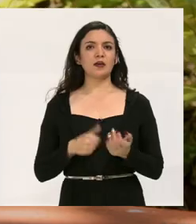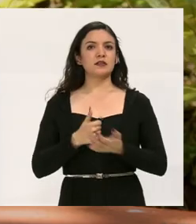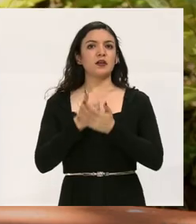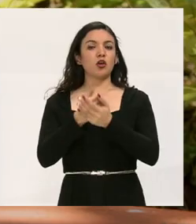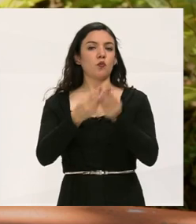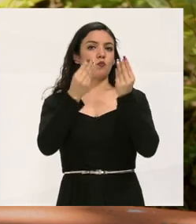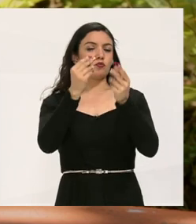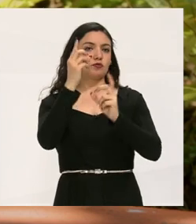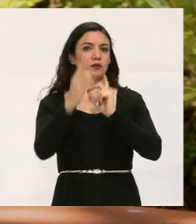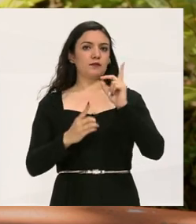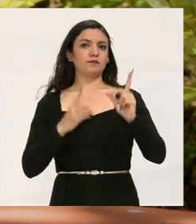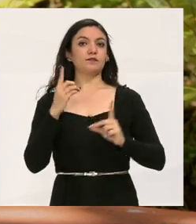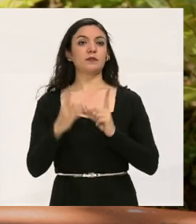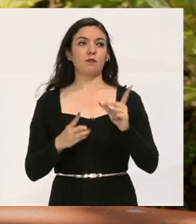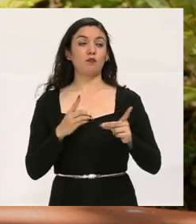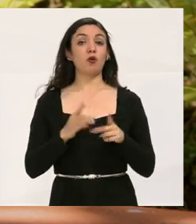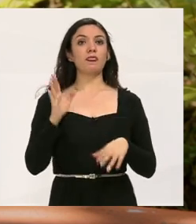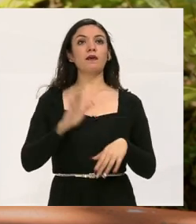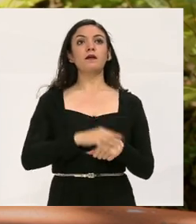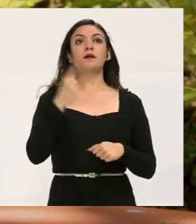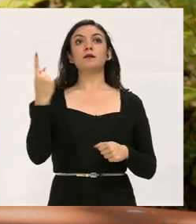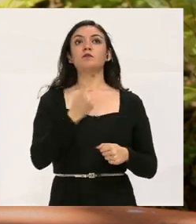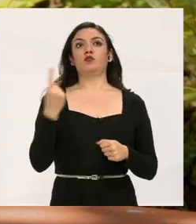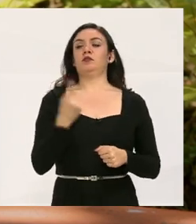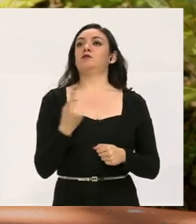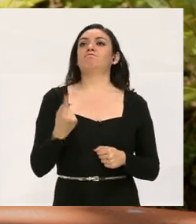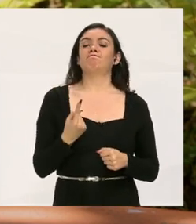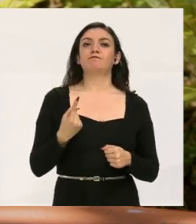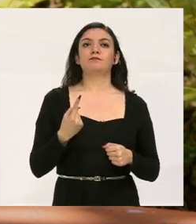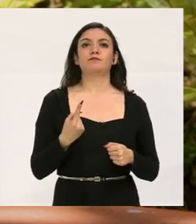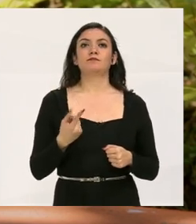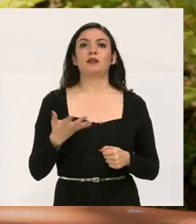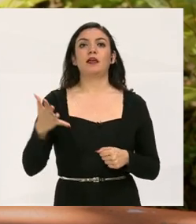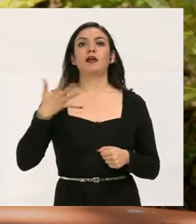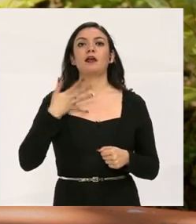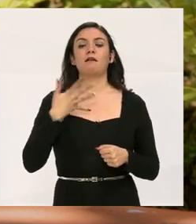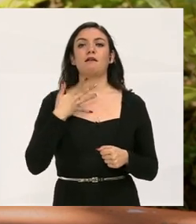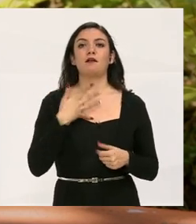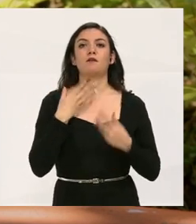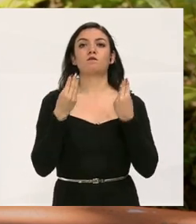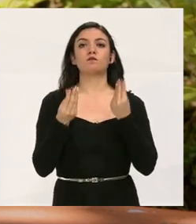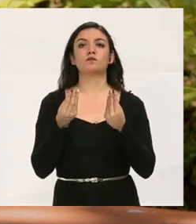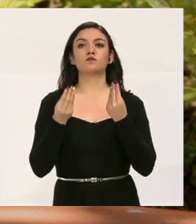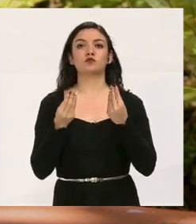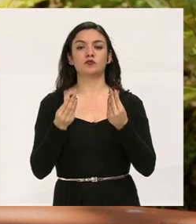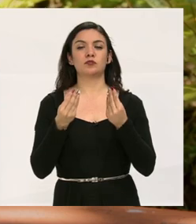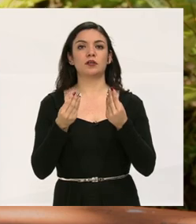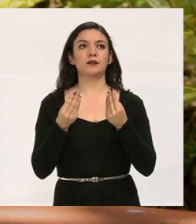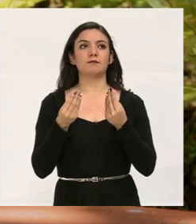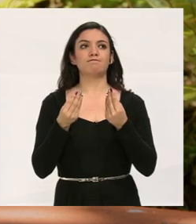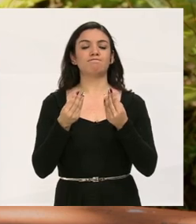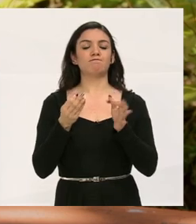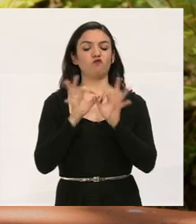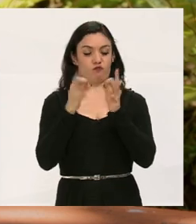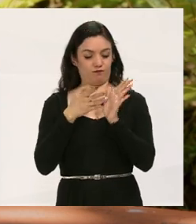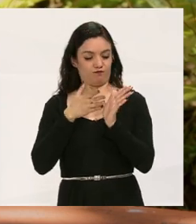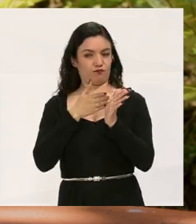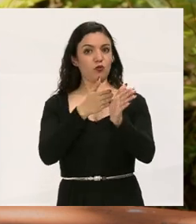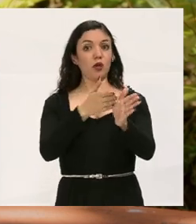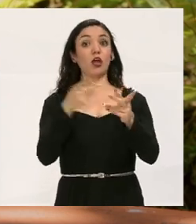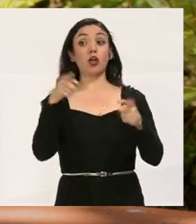Les ayuda mucho el deporte, porque hay mucha disciplina.